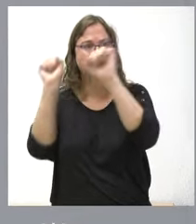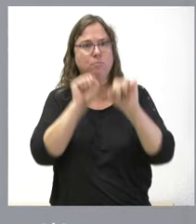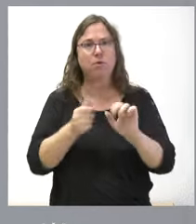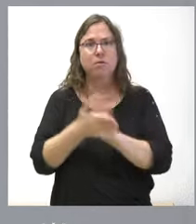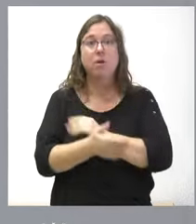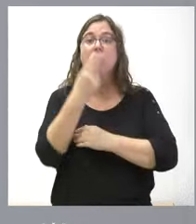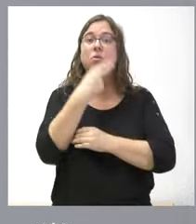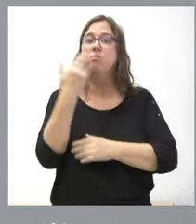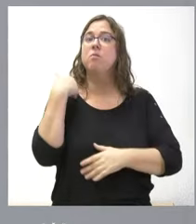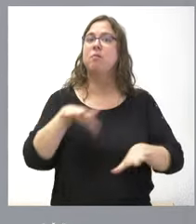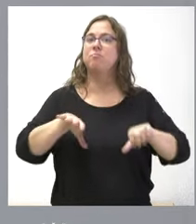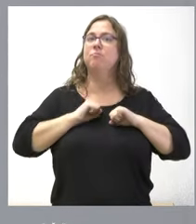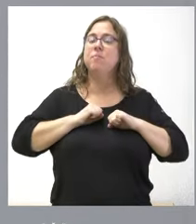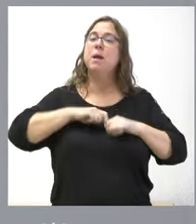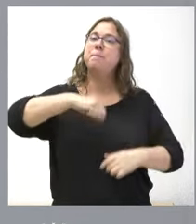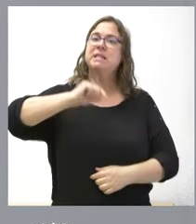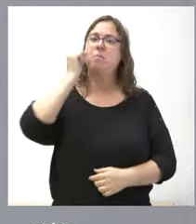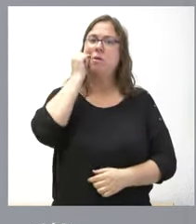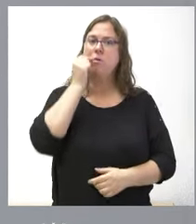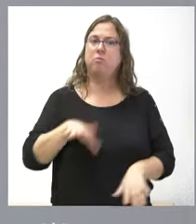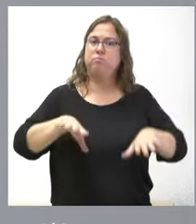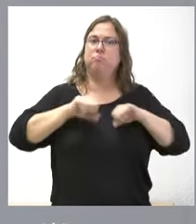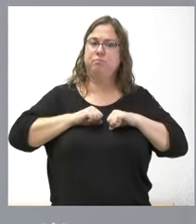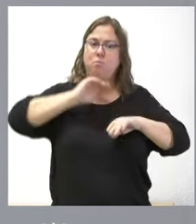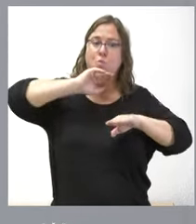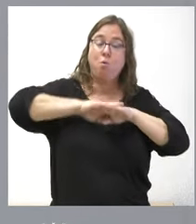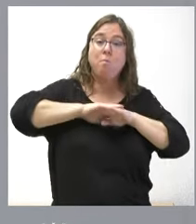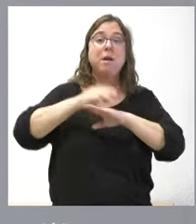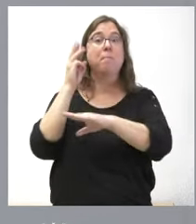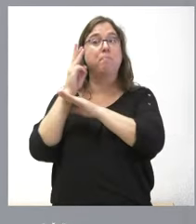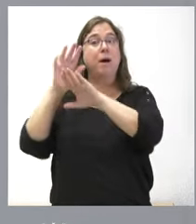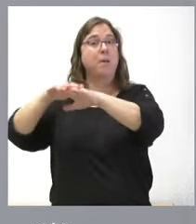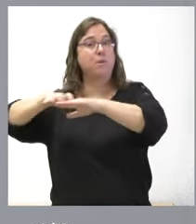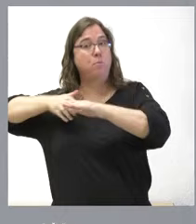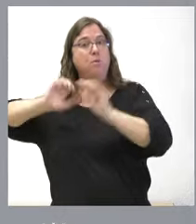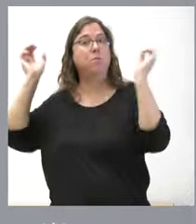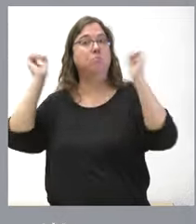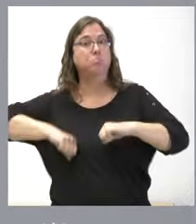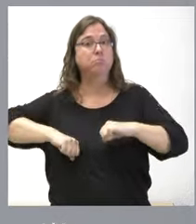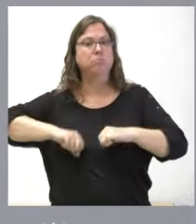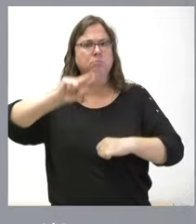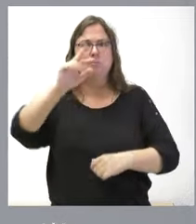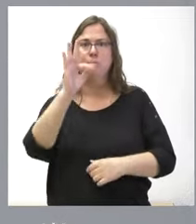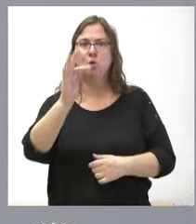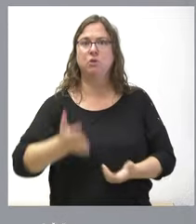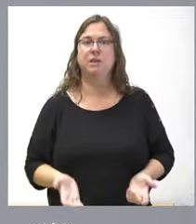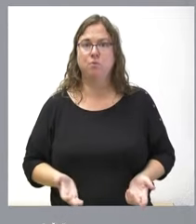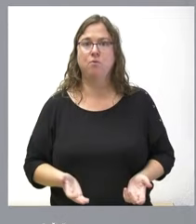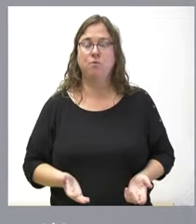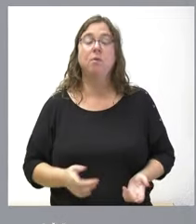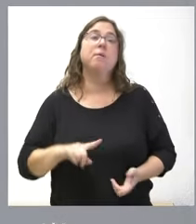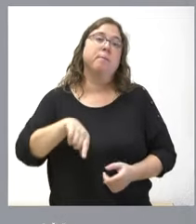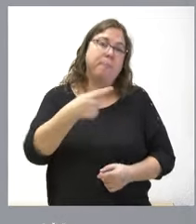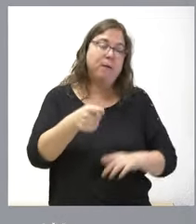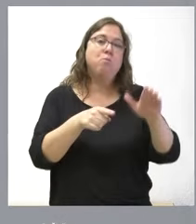asumió el presidente Alfonso Fernández Mañueco y que ha aprobado la mayoría del parlamento yo creo que es una cosa positiva a partir de ahí es propio de un trámite